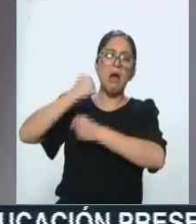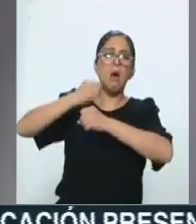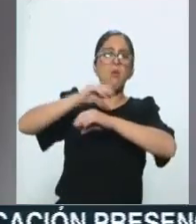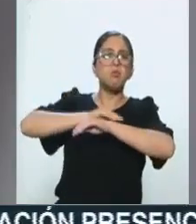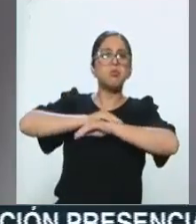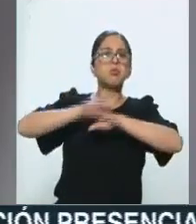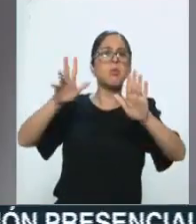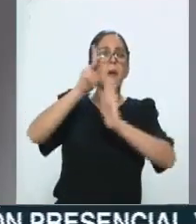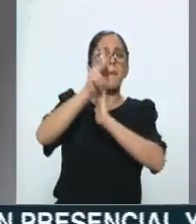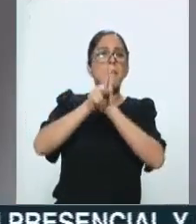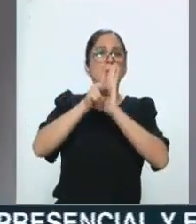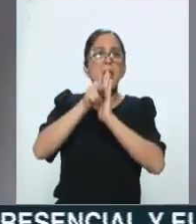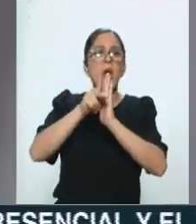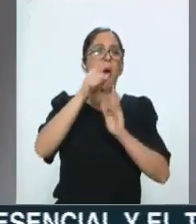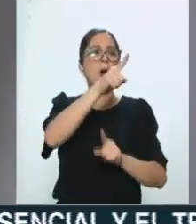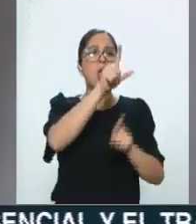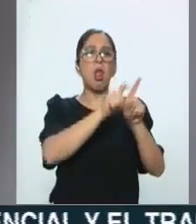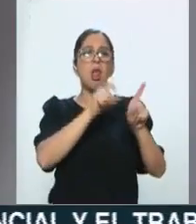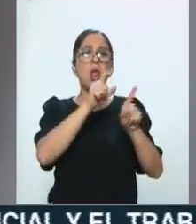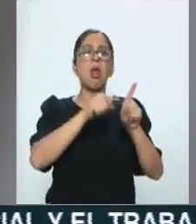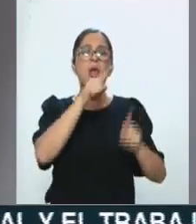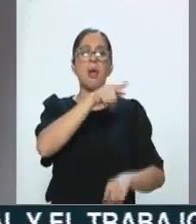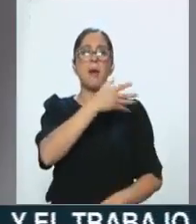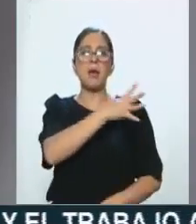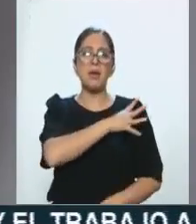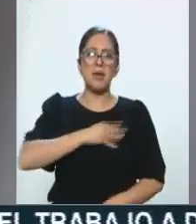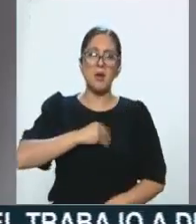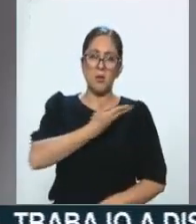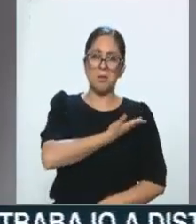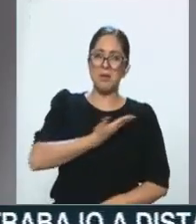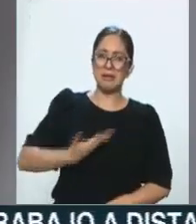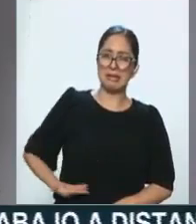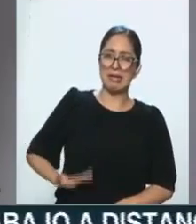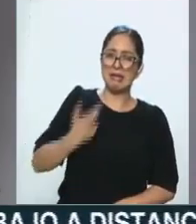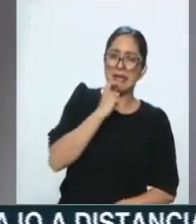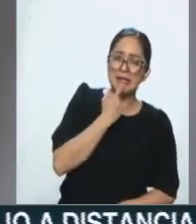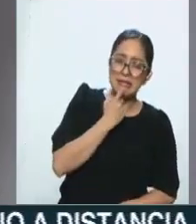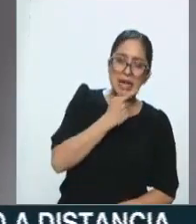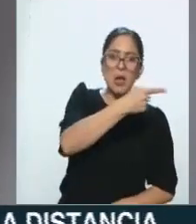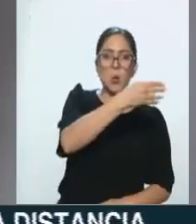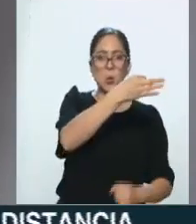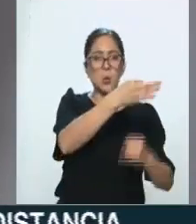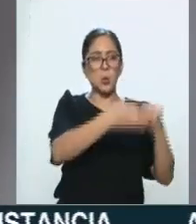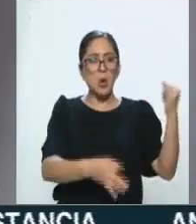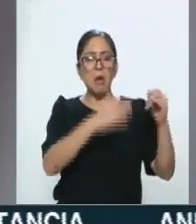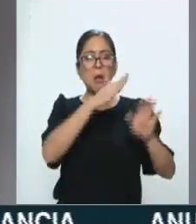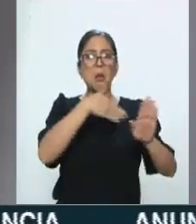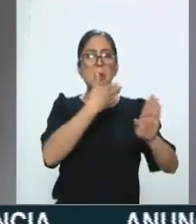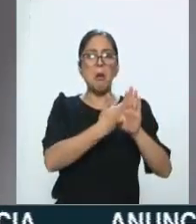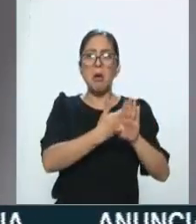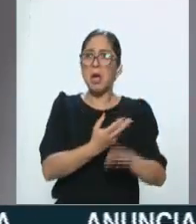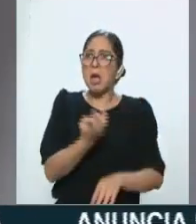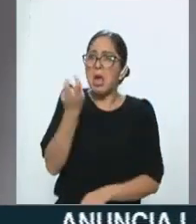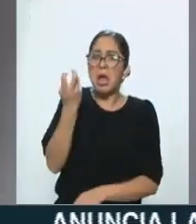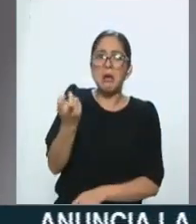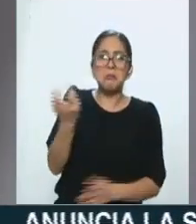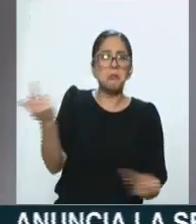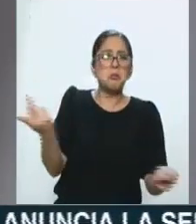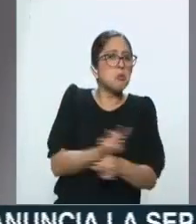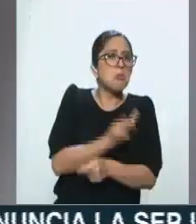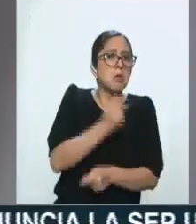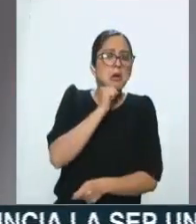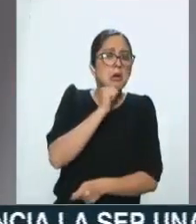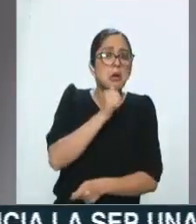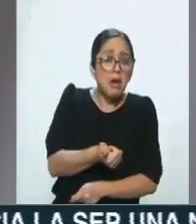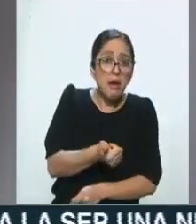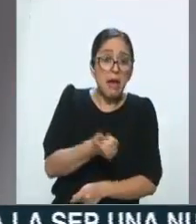hijo del presidente, el hijo menor, pues se había quedado como sin consecuencias esa acción, y justamente